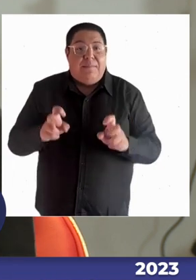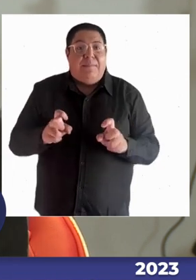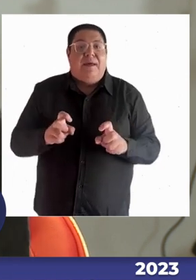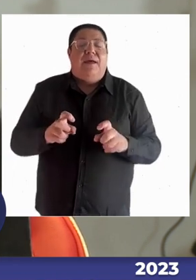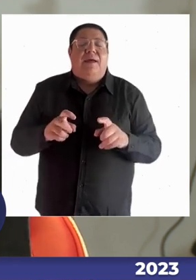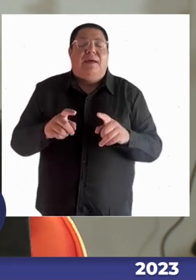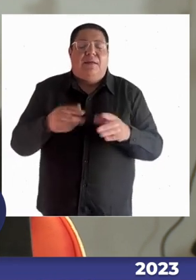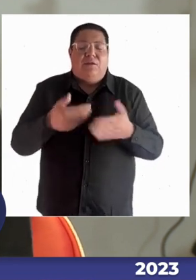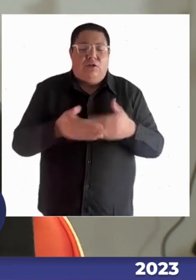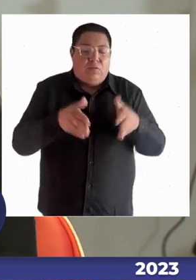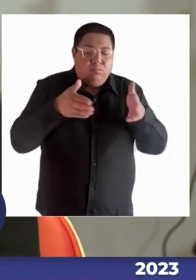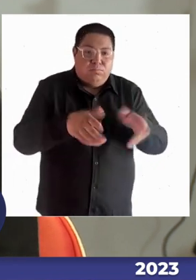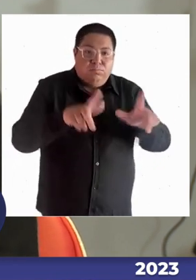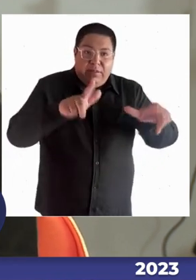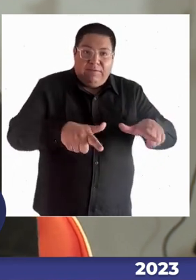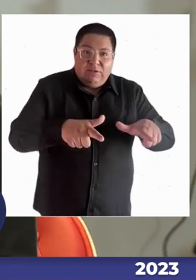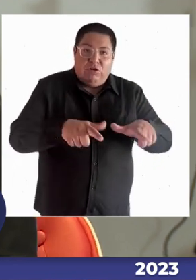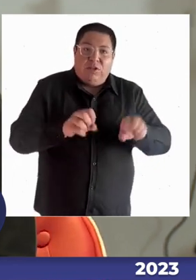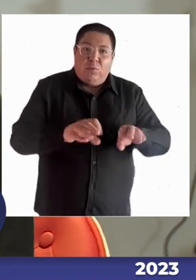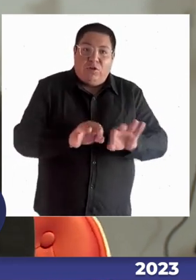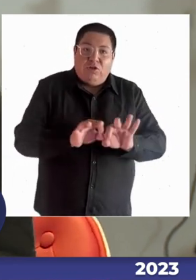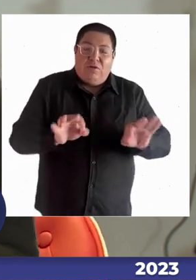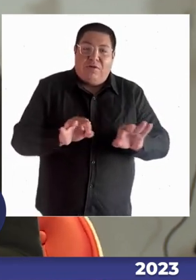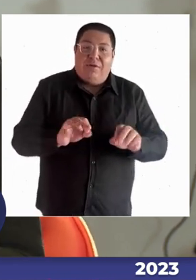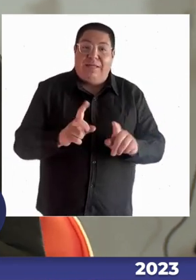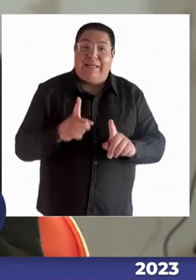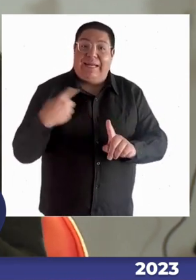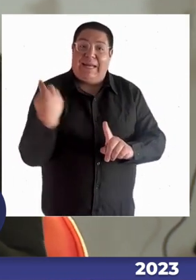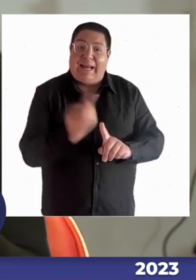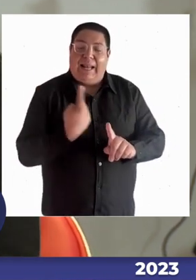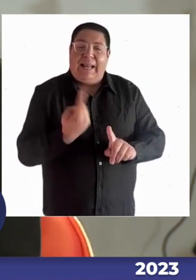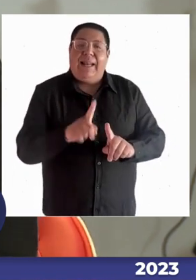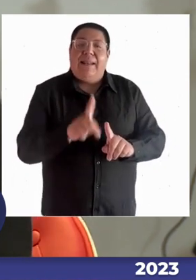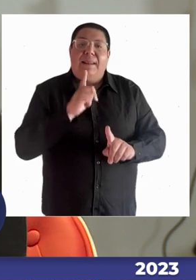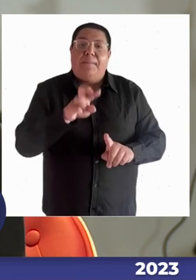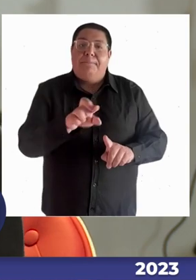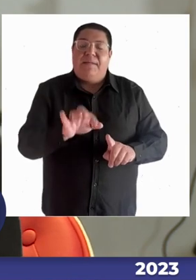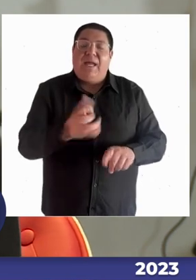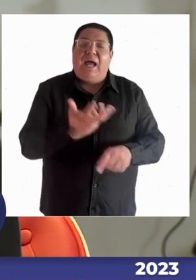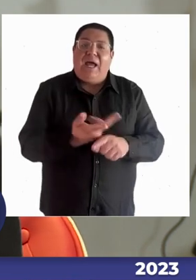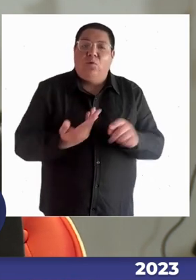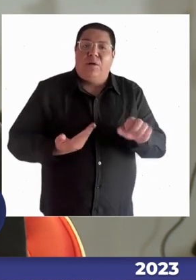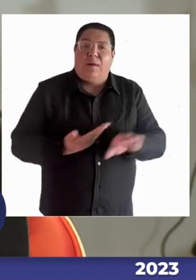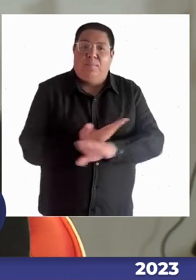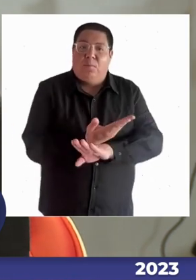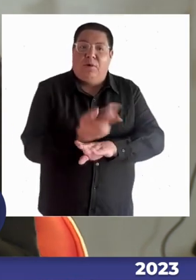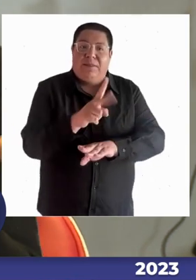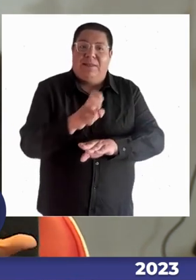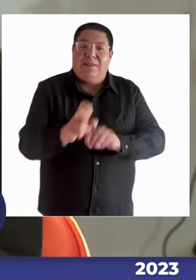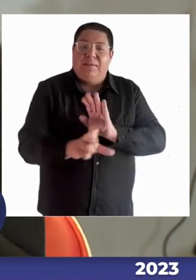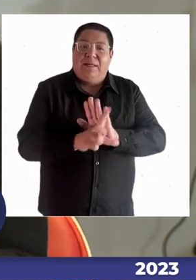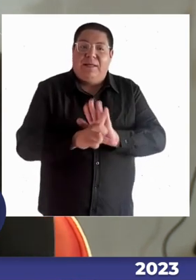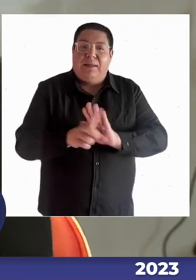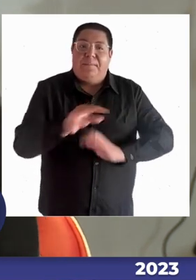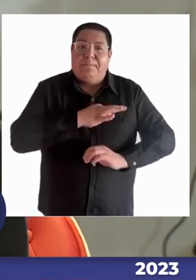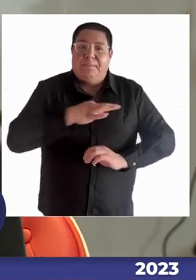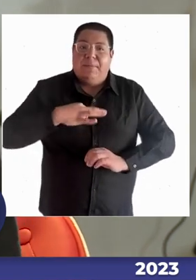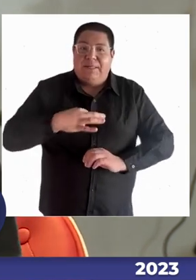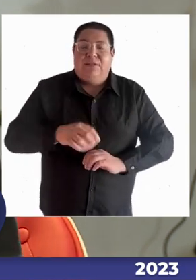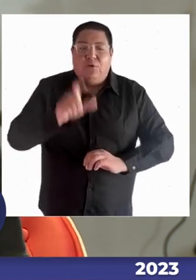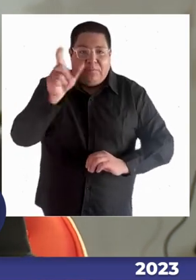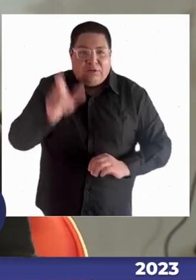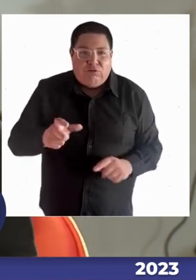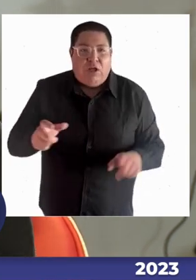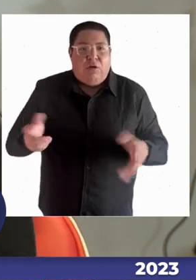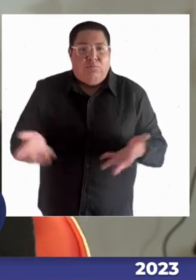justamente con el tema del PIE. Tenemos una propuesta que estamos trabajando ya con el equipo legislativo del ministro, probablemente a